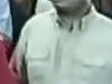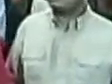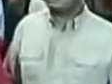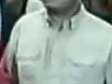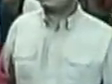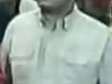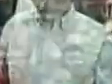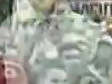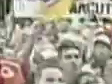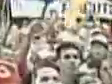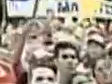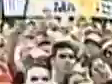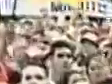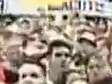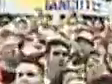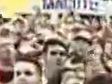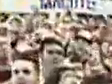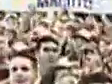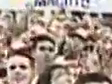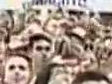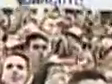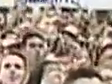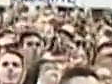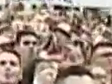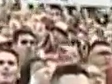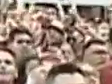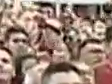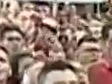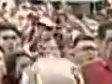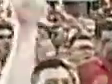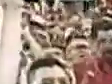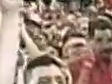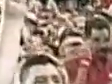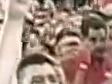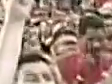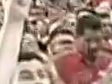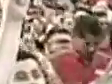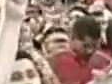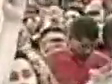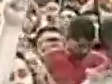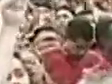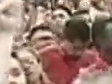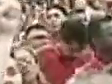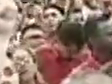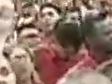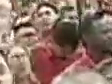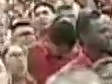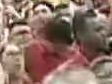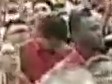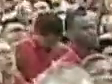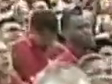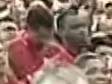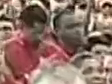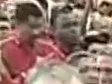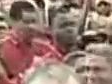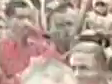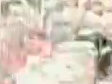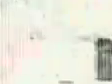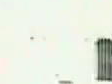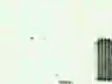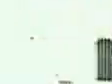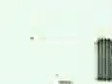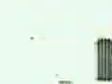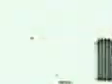Bolívar somos millones hoy asolamos un pueblo libre en